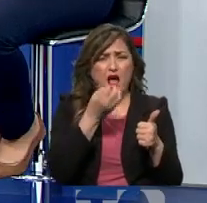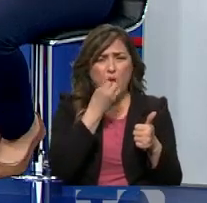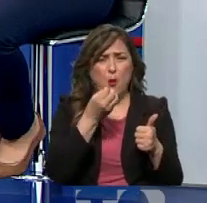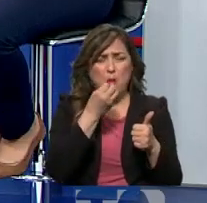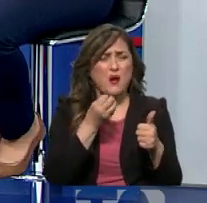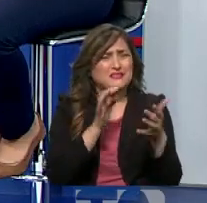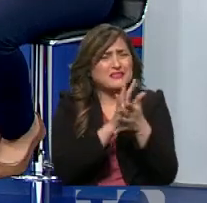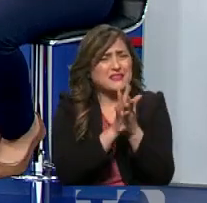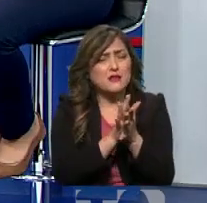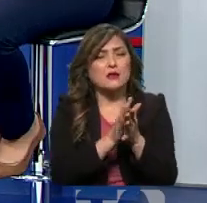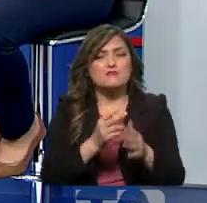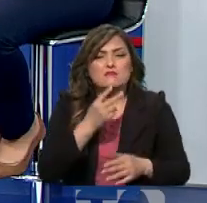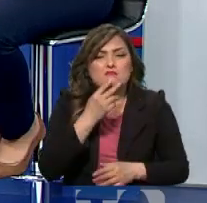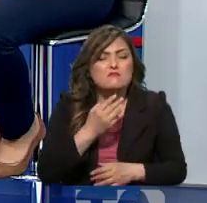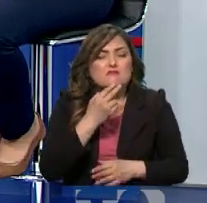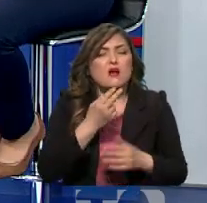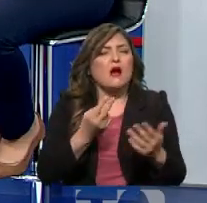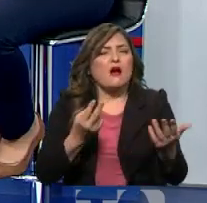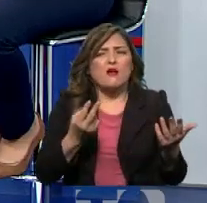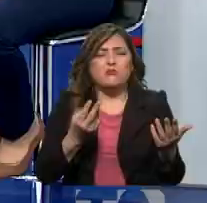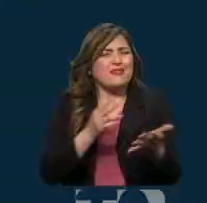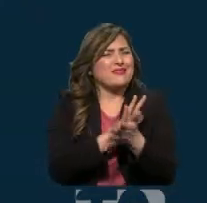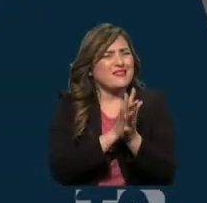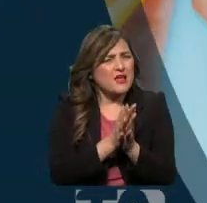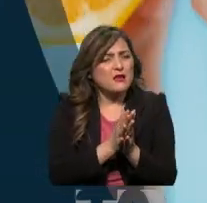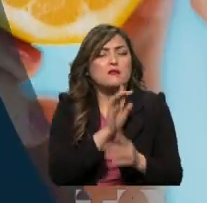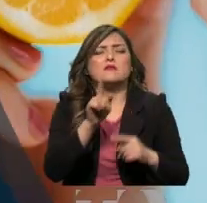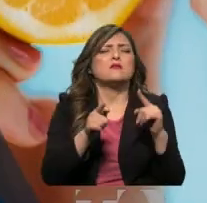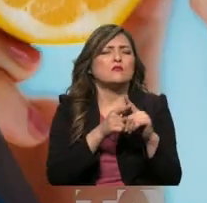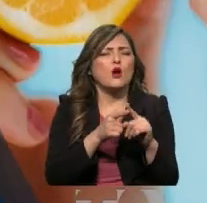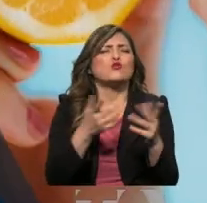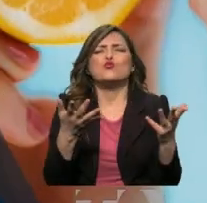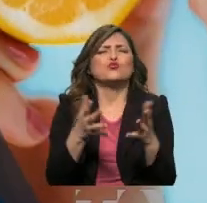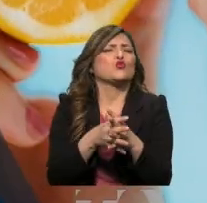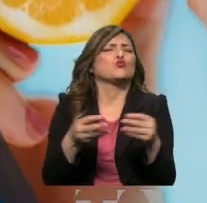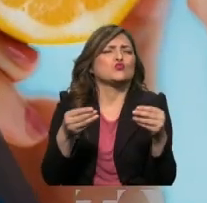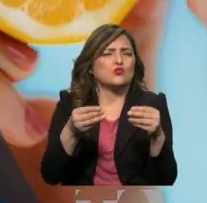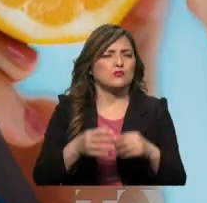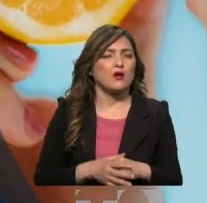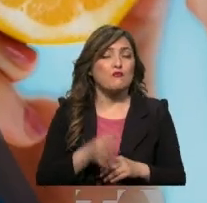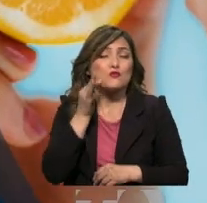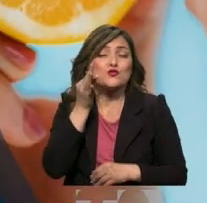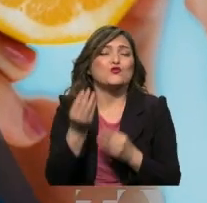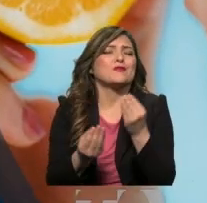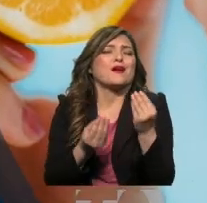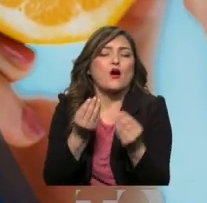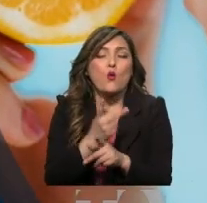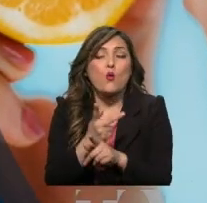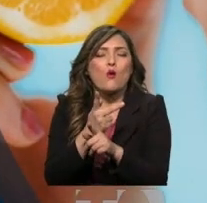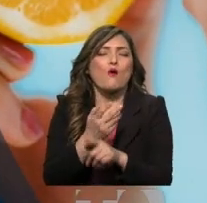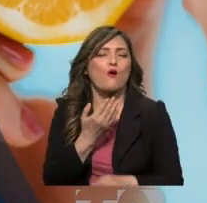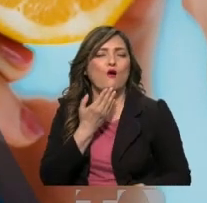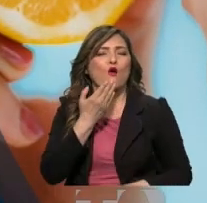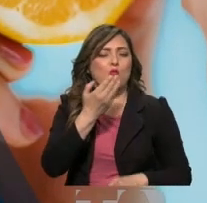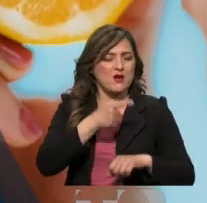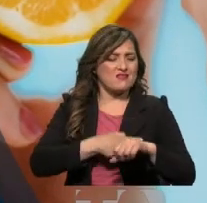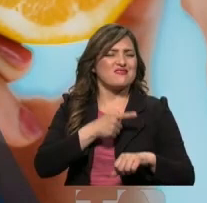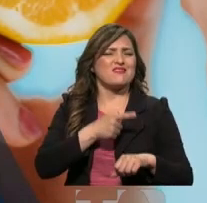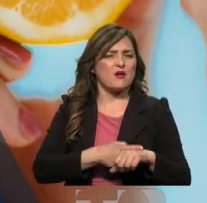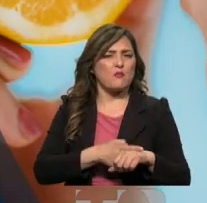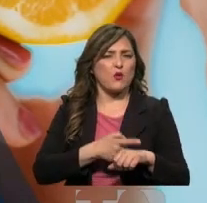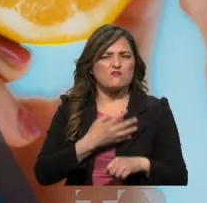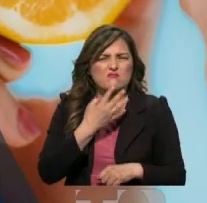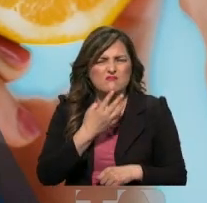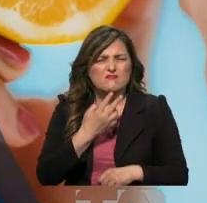rara del gusto. ¿Qué podemos decirles del pronóstico para su futuro, para que ellos entiendan qué deben hacer, cómo deben cuidarse, y cuánto tiempo les podría